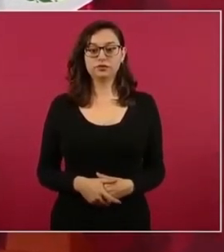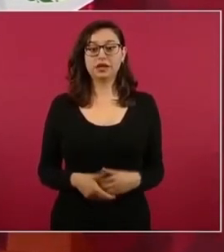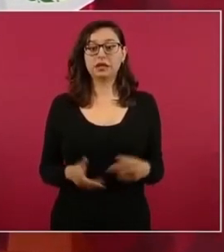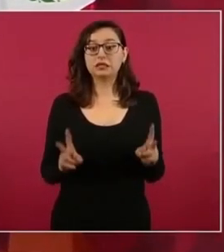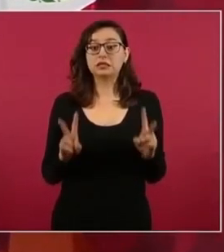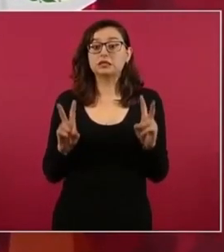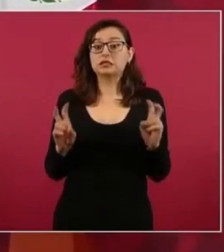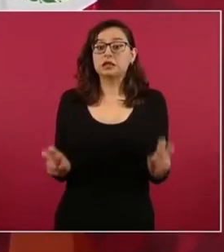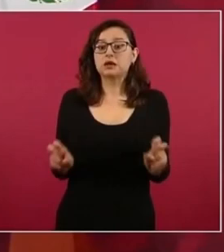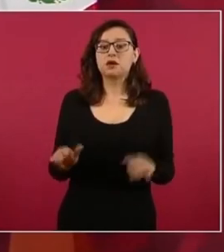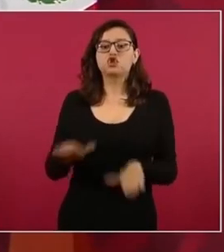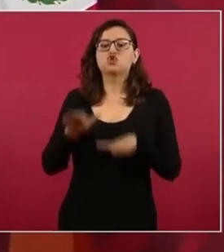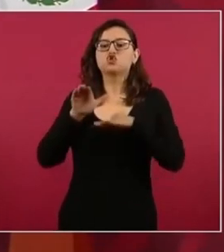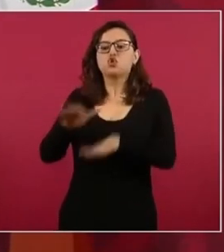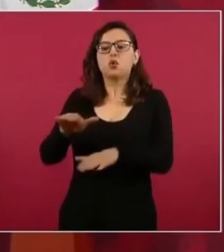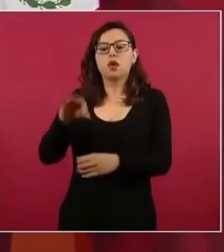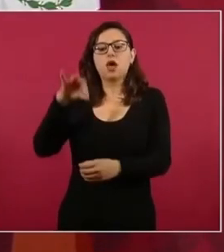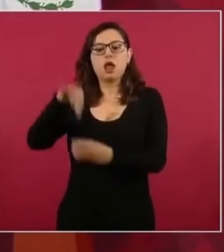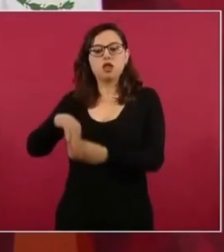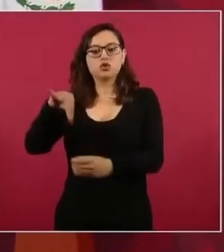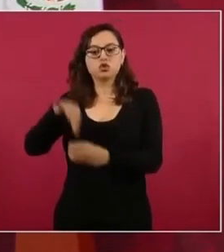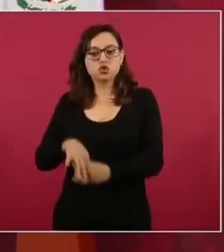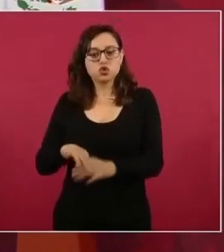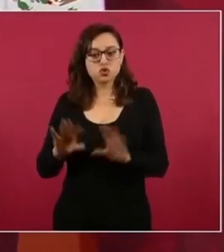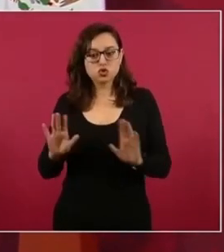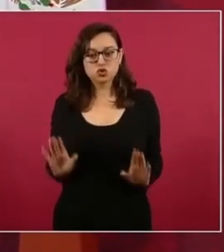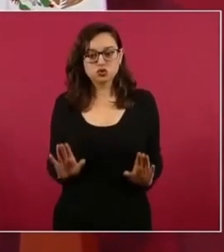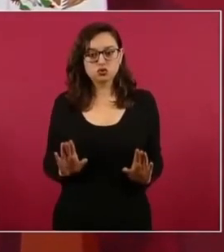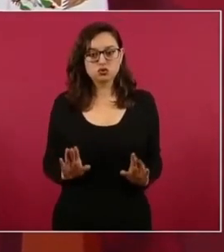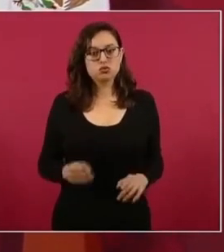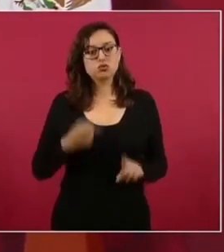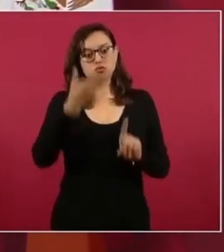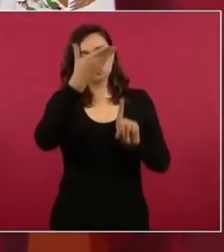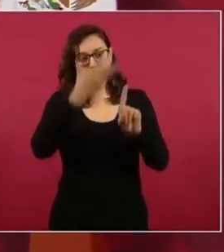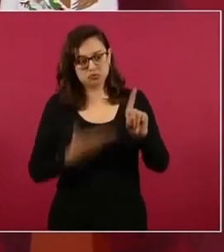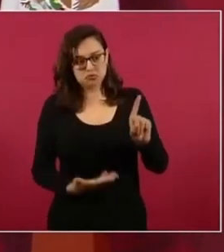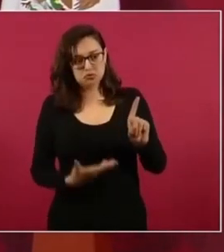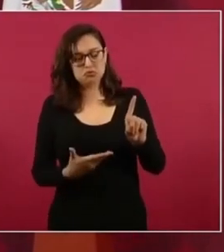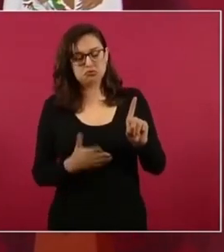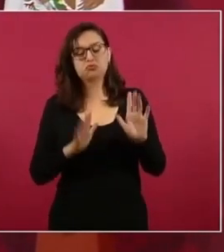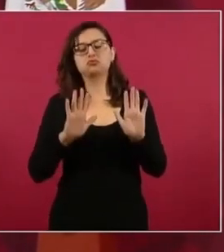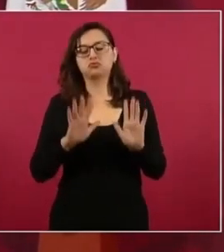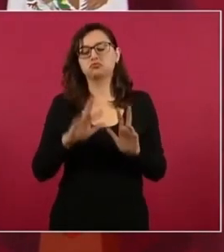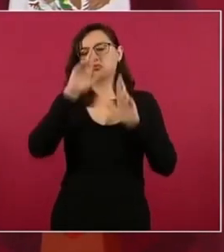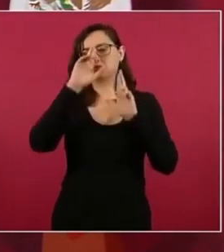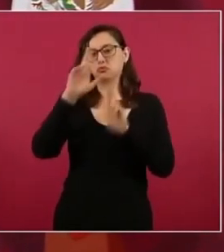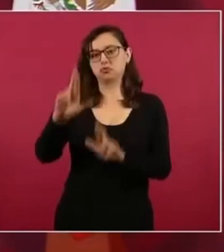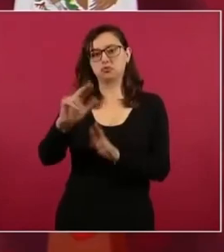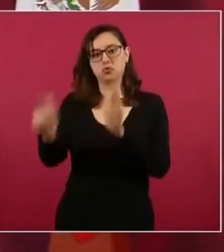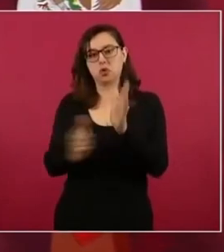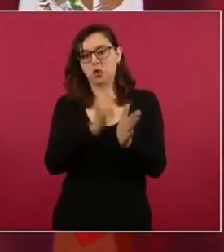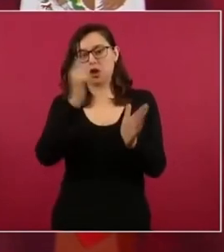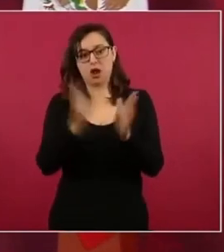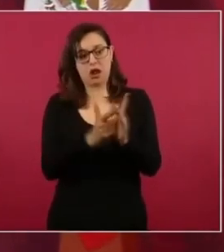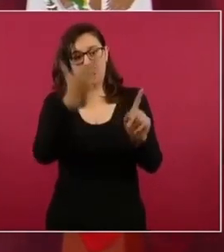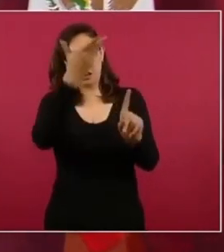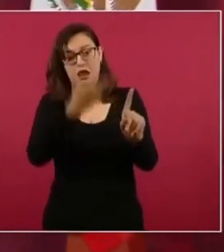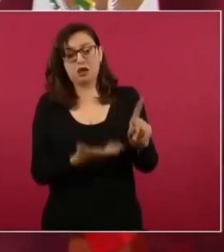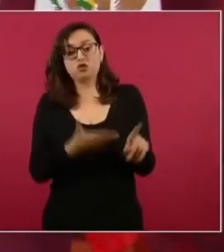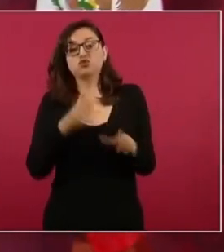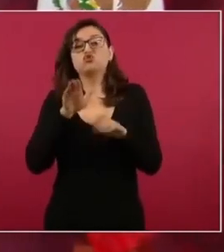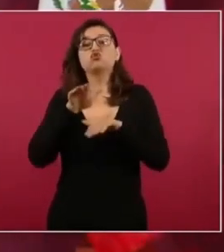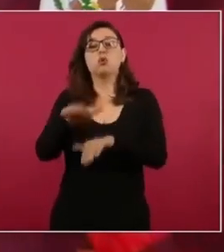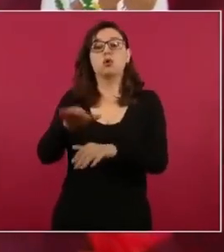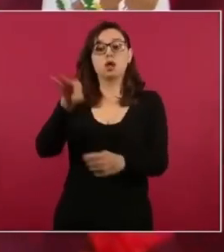a la elección actuó con apego a la legalidad eso es todo lo que puedo decir